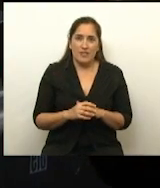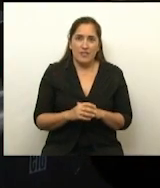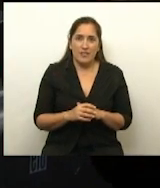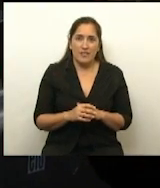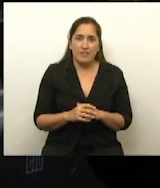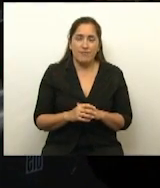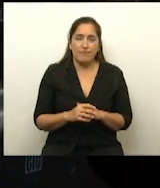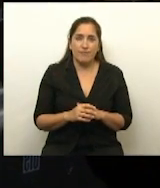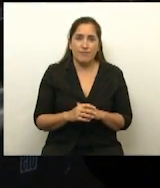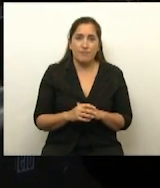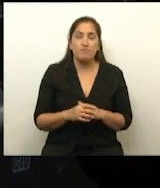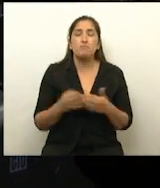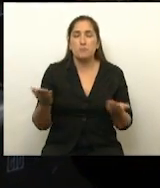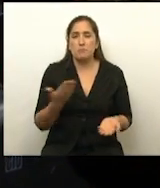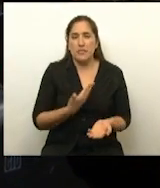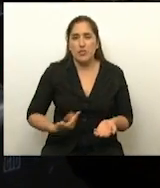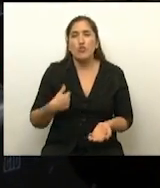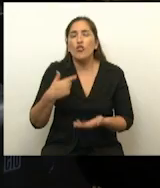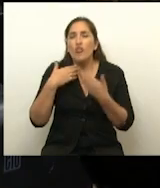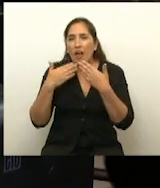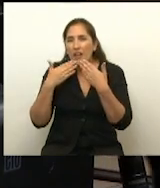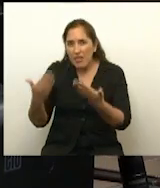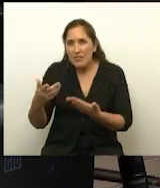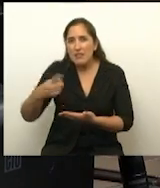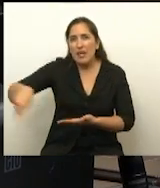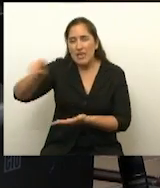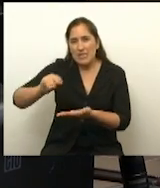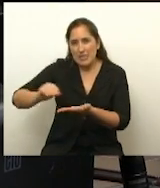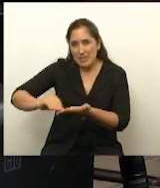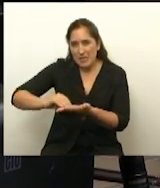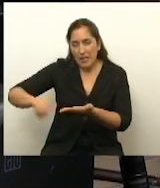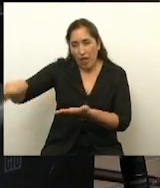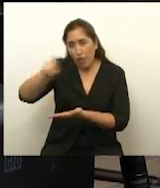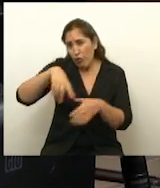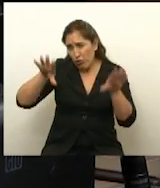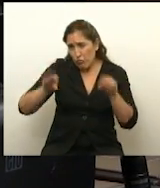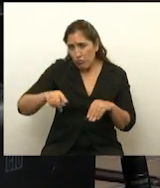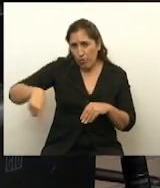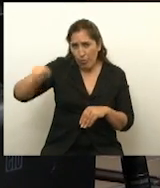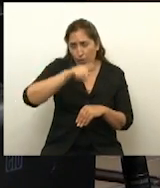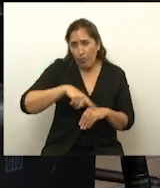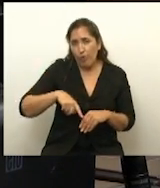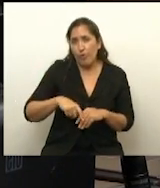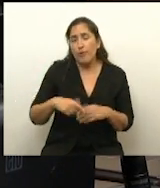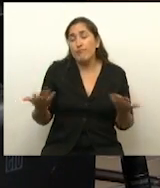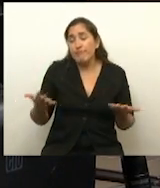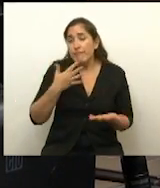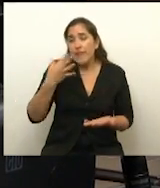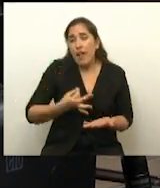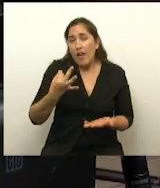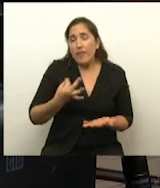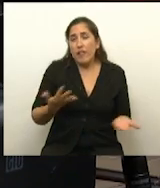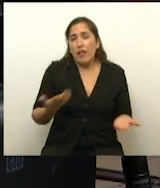Sí, señor presidente, yo quiero agradecer la voluntad de los senadores, de todos. La verdad que no puedo